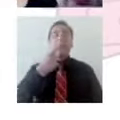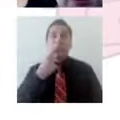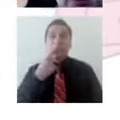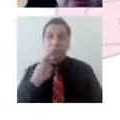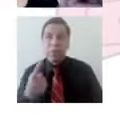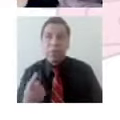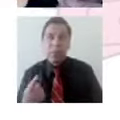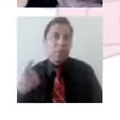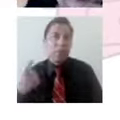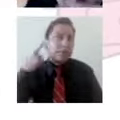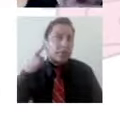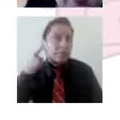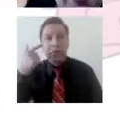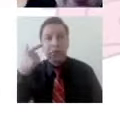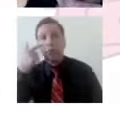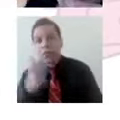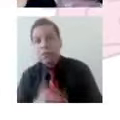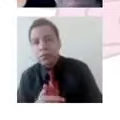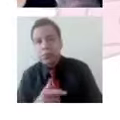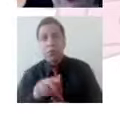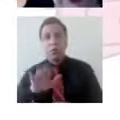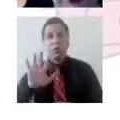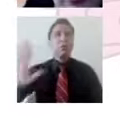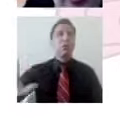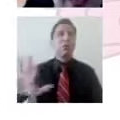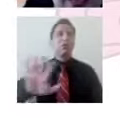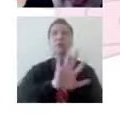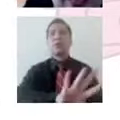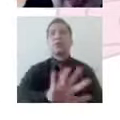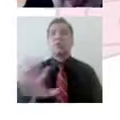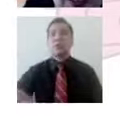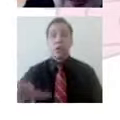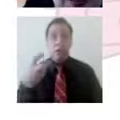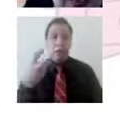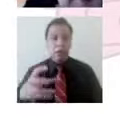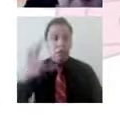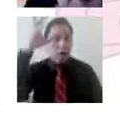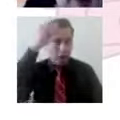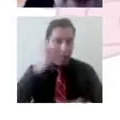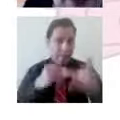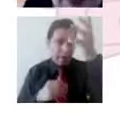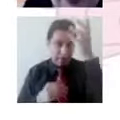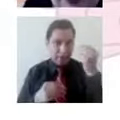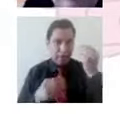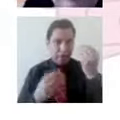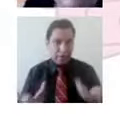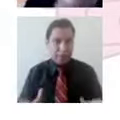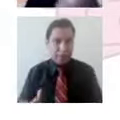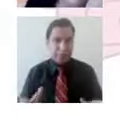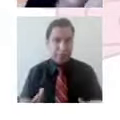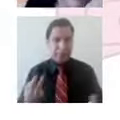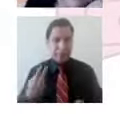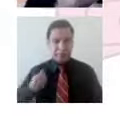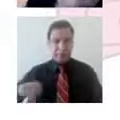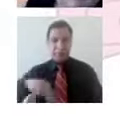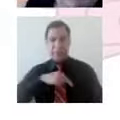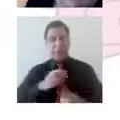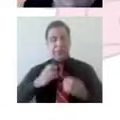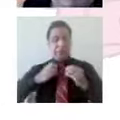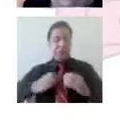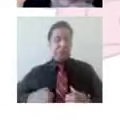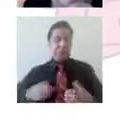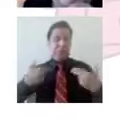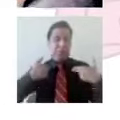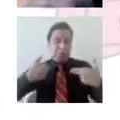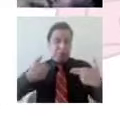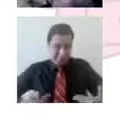escuchamos. Porque hay que recordar que somos, pues, animales, ¿no? Están, mamíferos, ¿no? En este sentido. Pero,